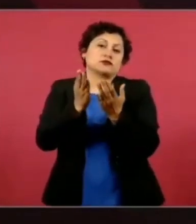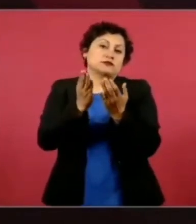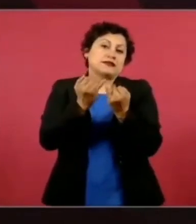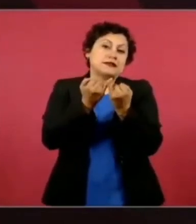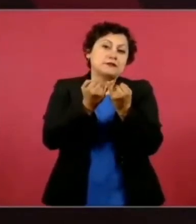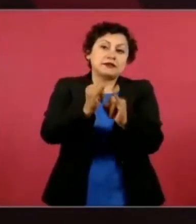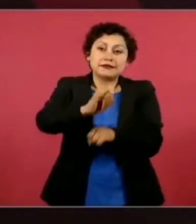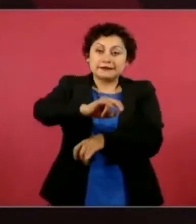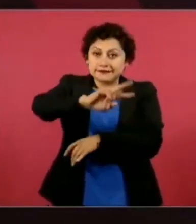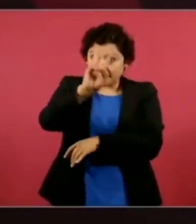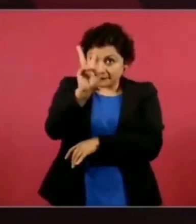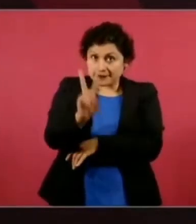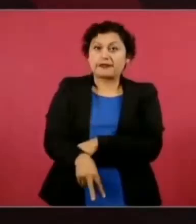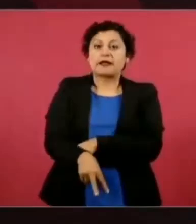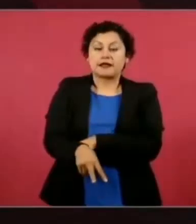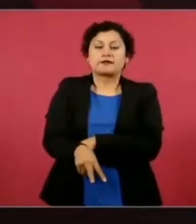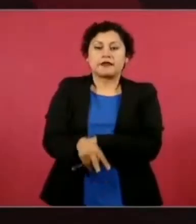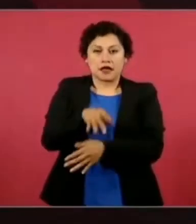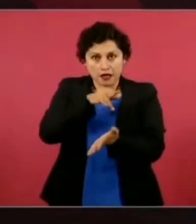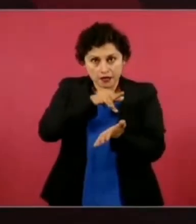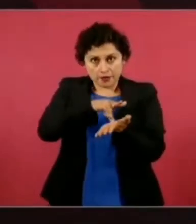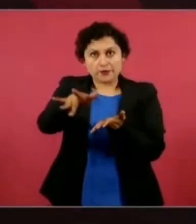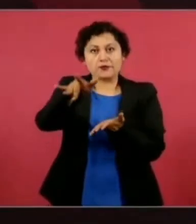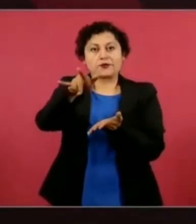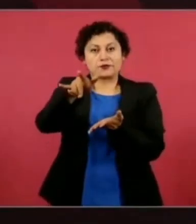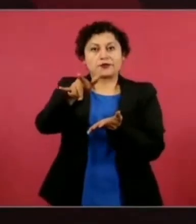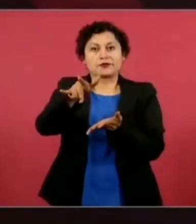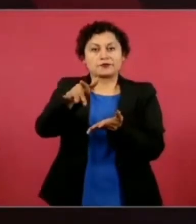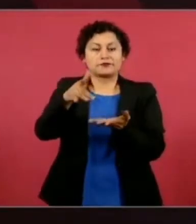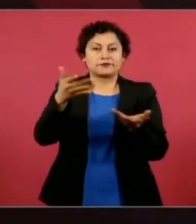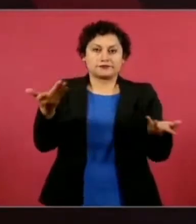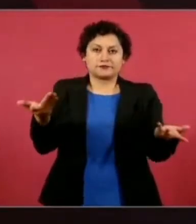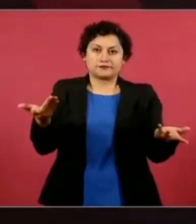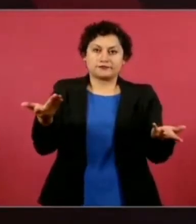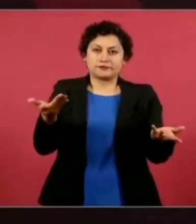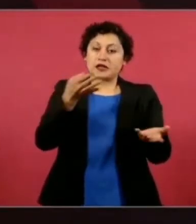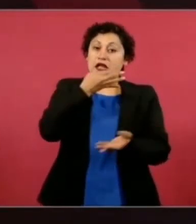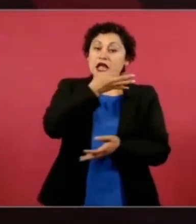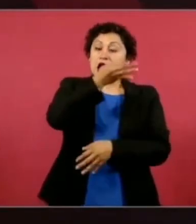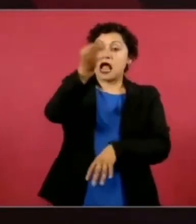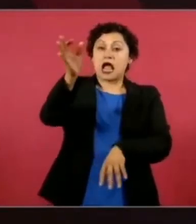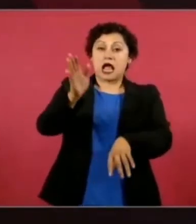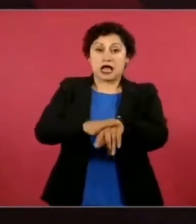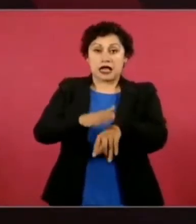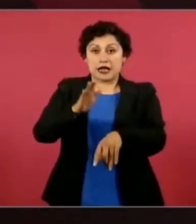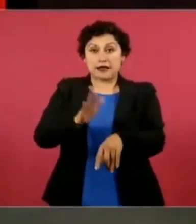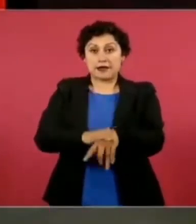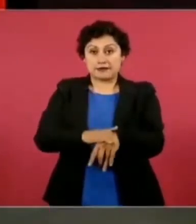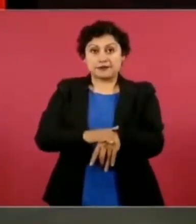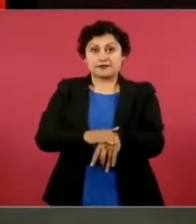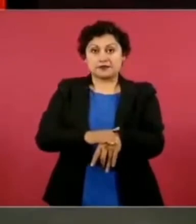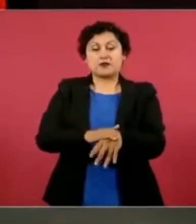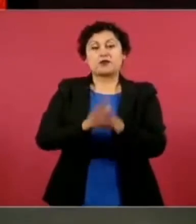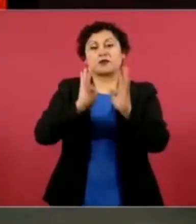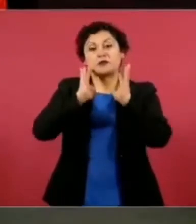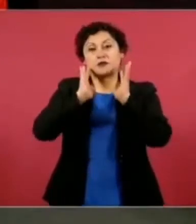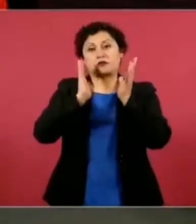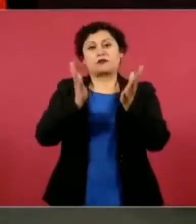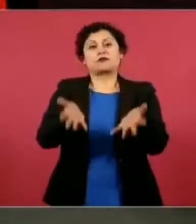que ya basta de estar apoyando